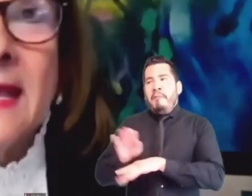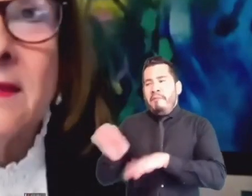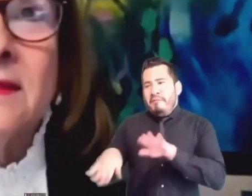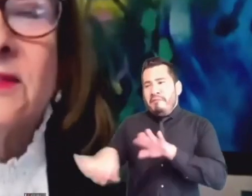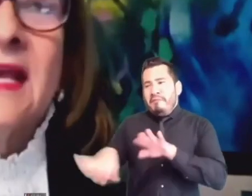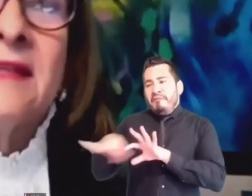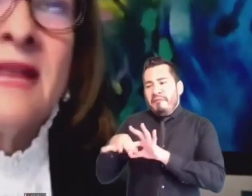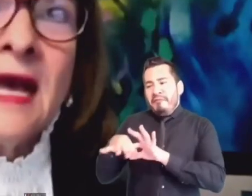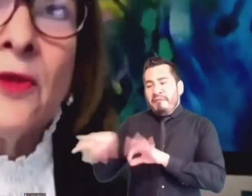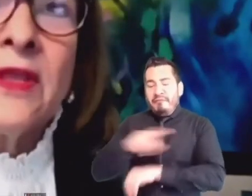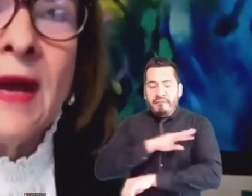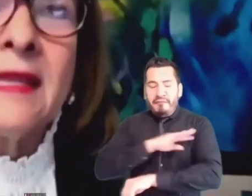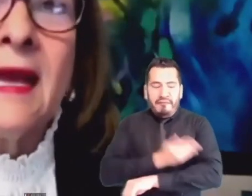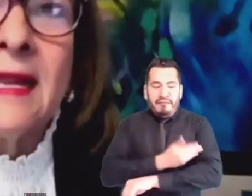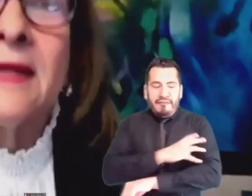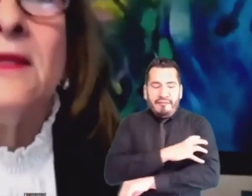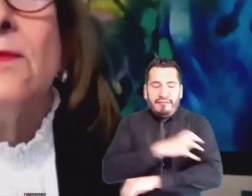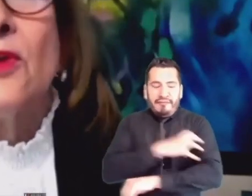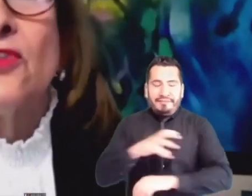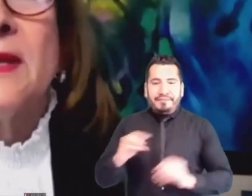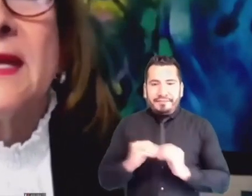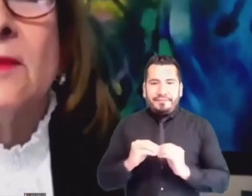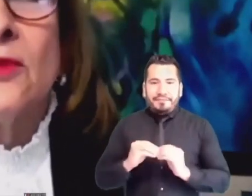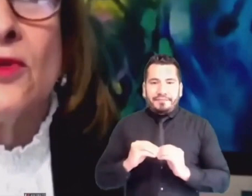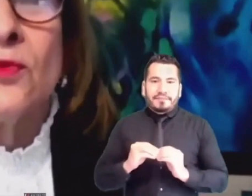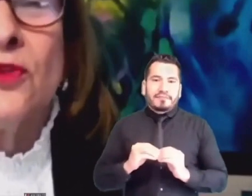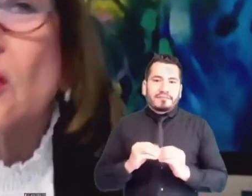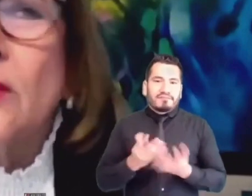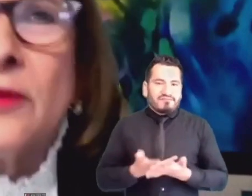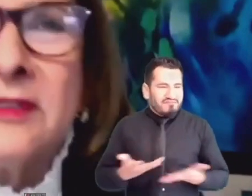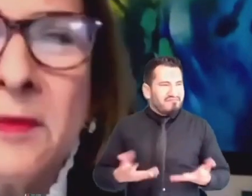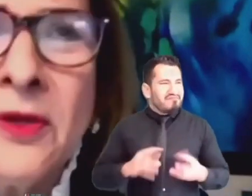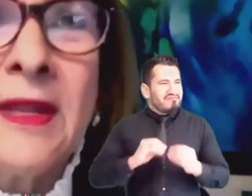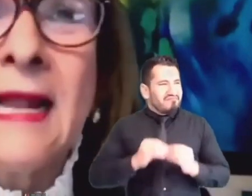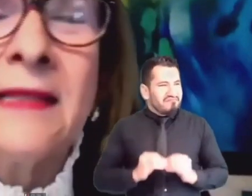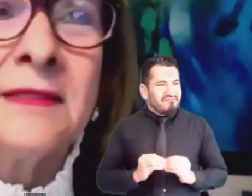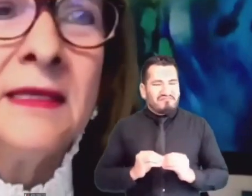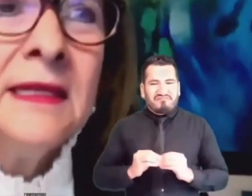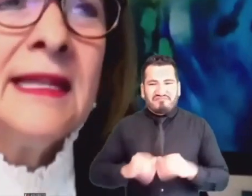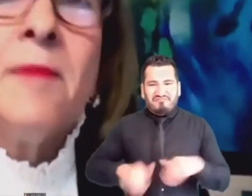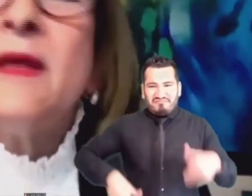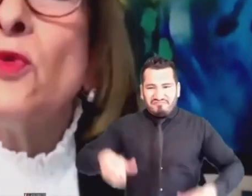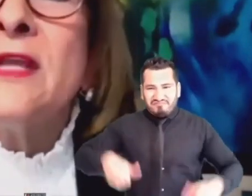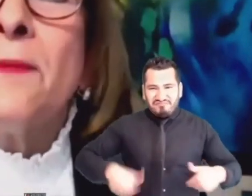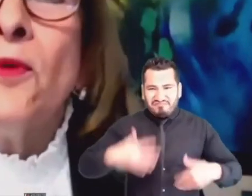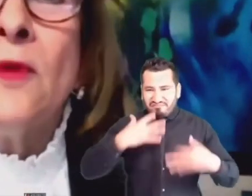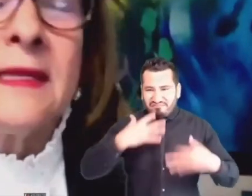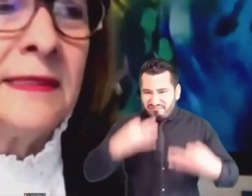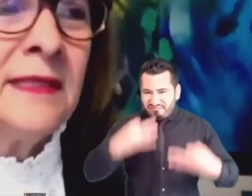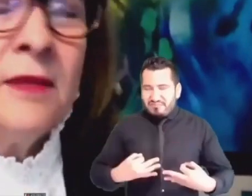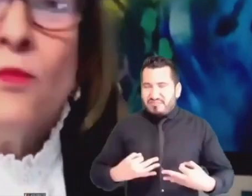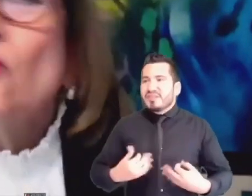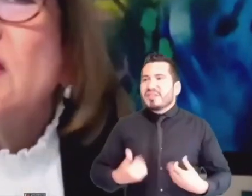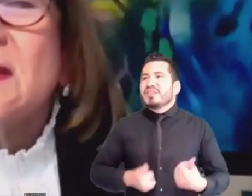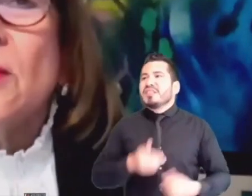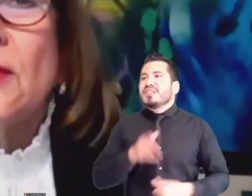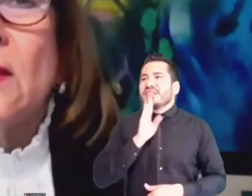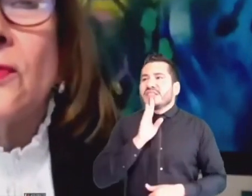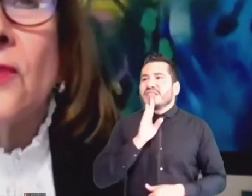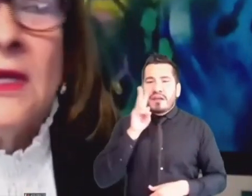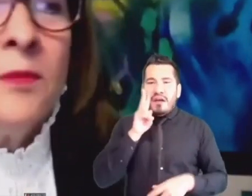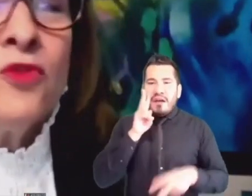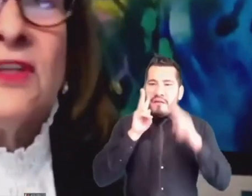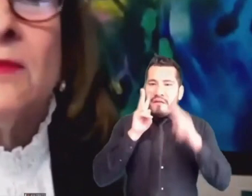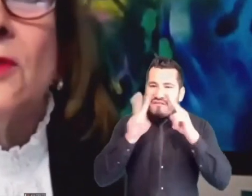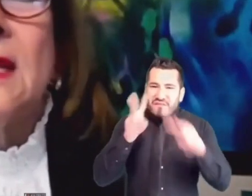también se han dejado llevar y jalar por esos mecanismos de corrupción. Y lo digo en términos generales, las vedurías públicas, muchísimos de